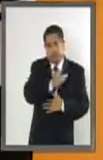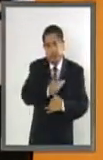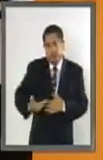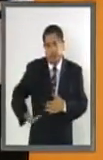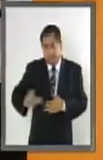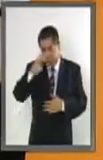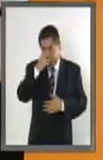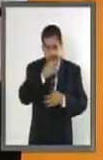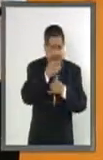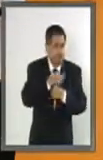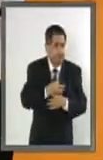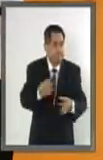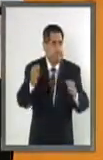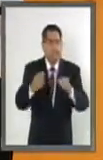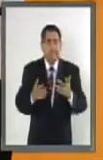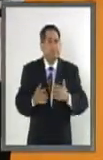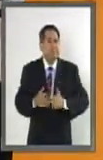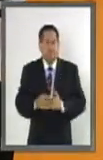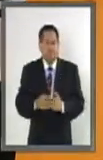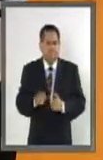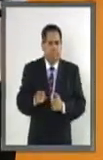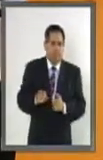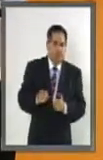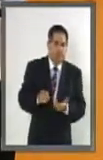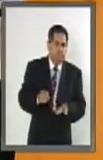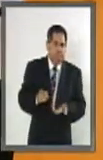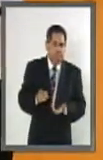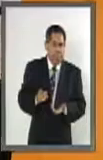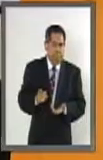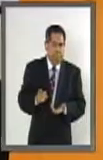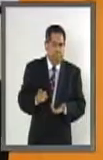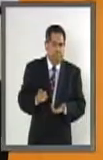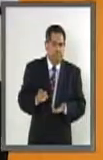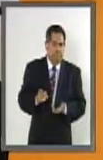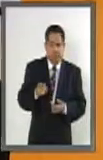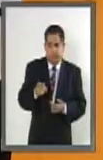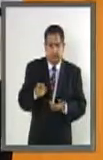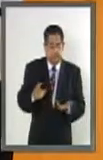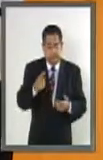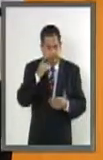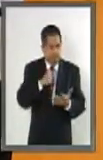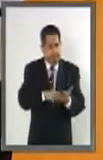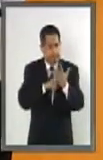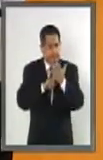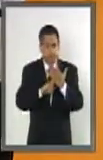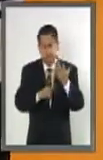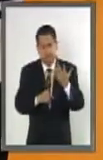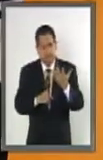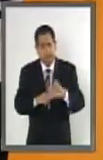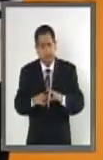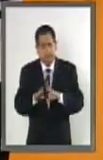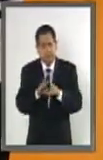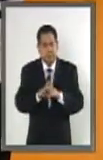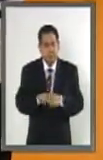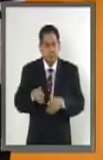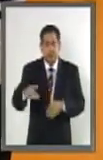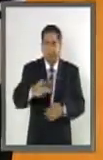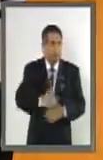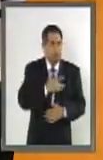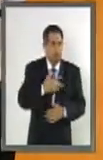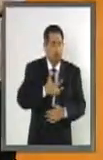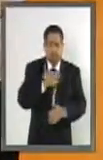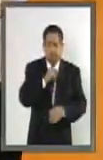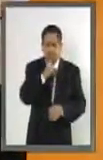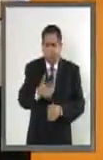México realmente está demostrando una enorme insensibilidad